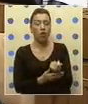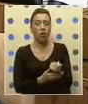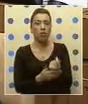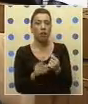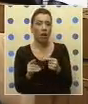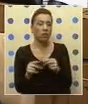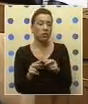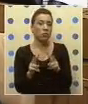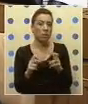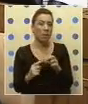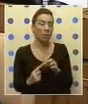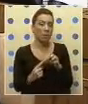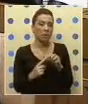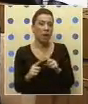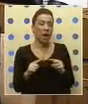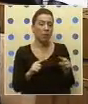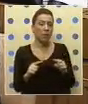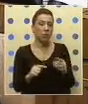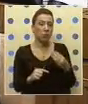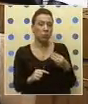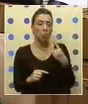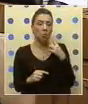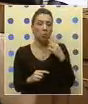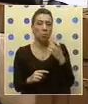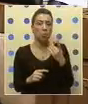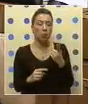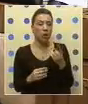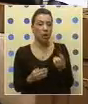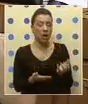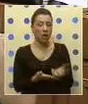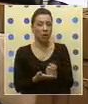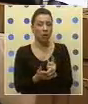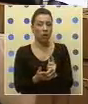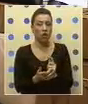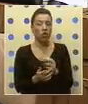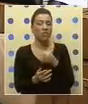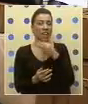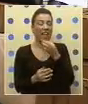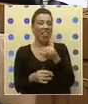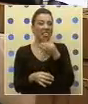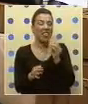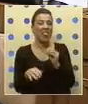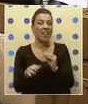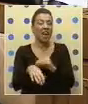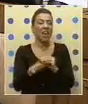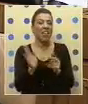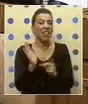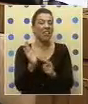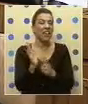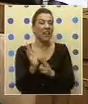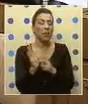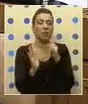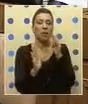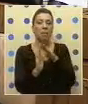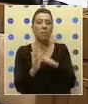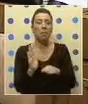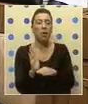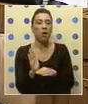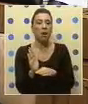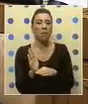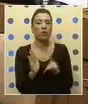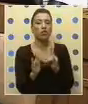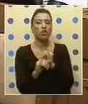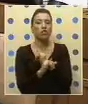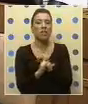central en la administración municipal. Sobre todo porque buena parte de los honorarios no se declaran, porque están asociados a programas y, en consecuencia, no son objeto